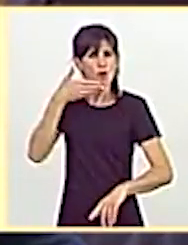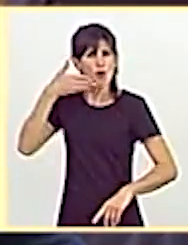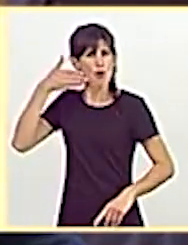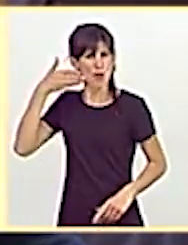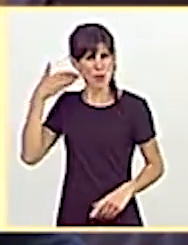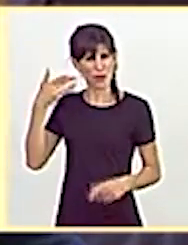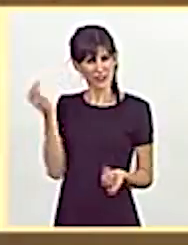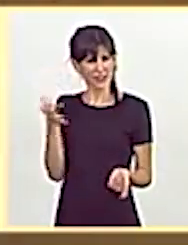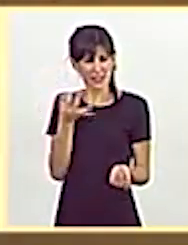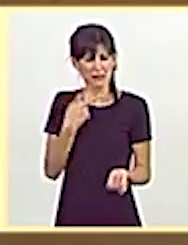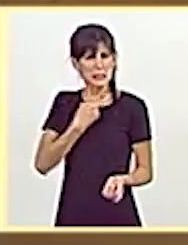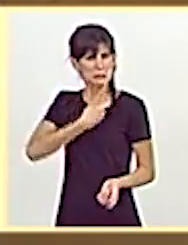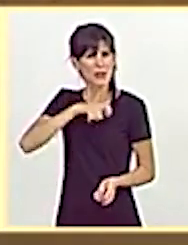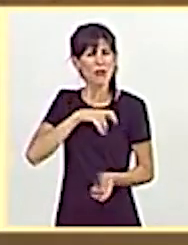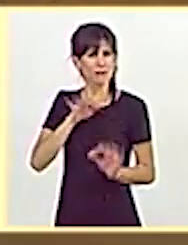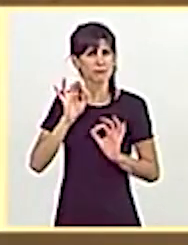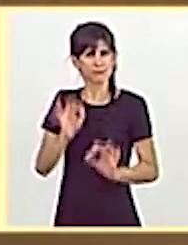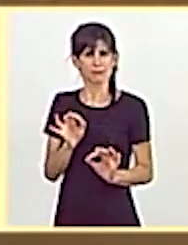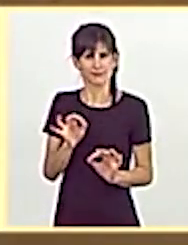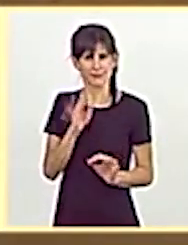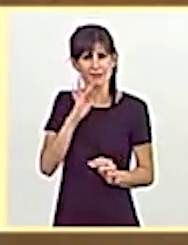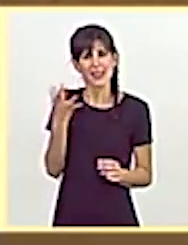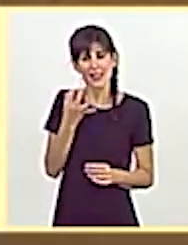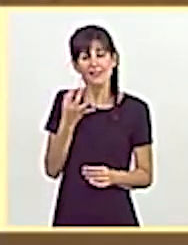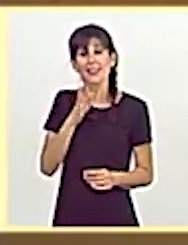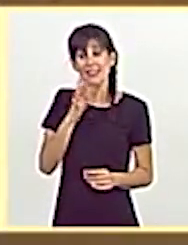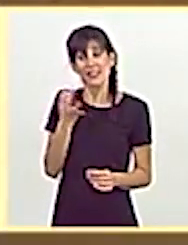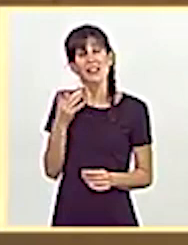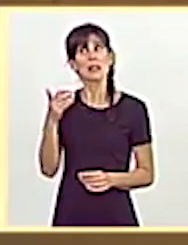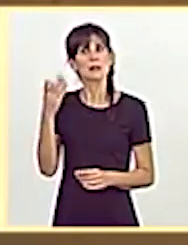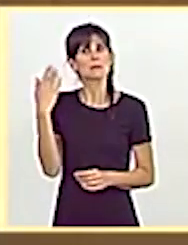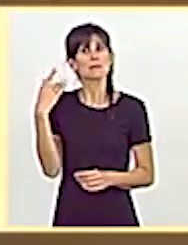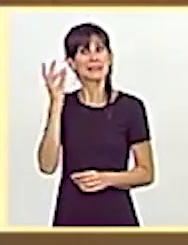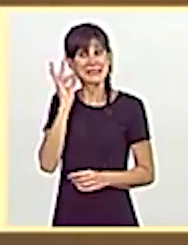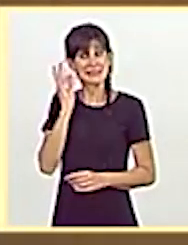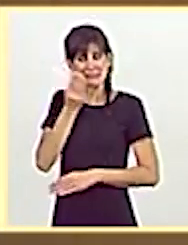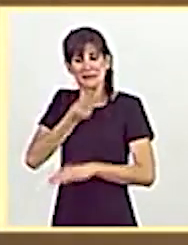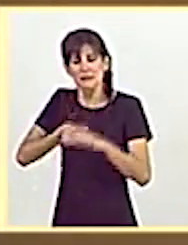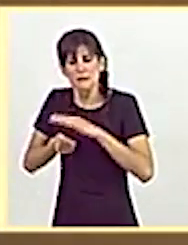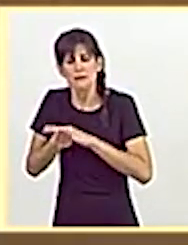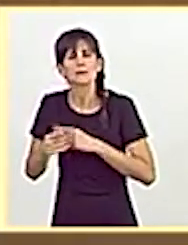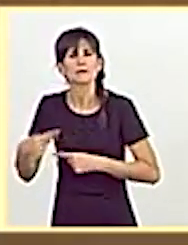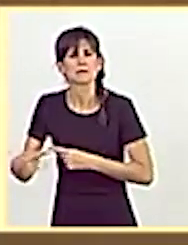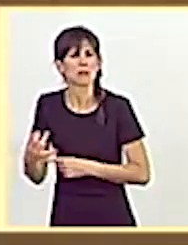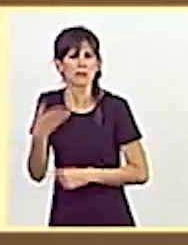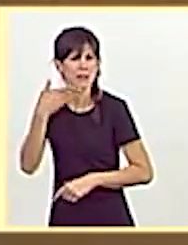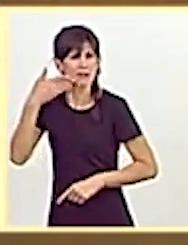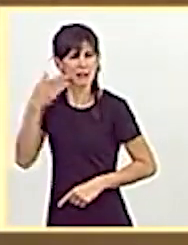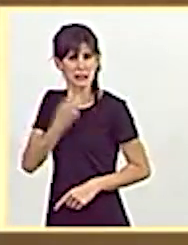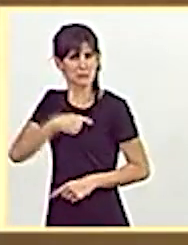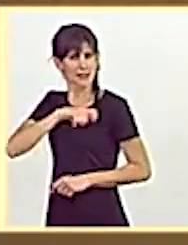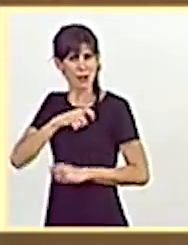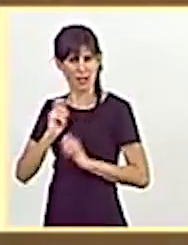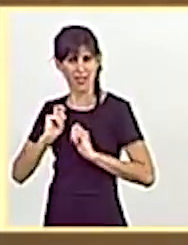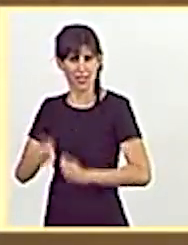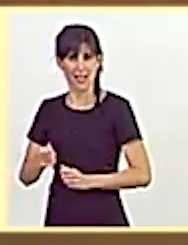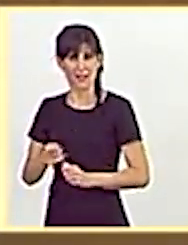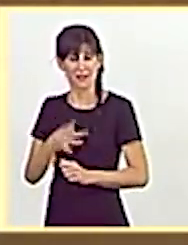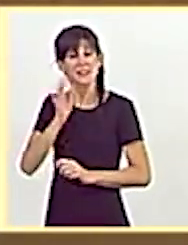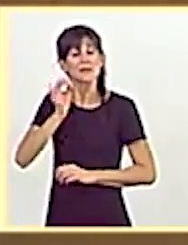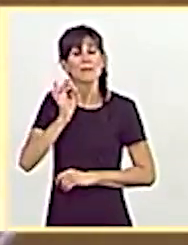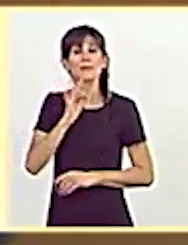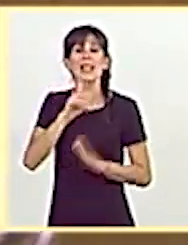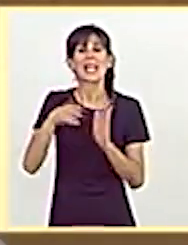la dignidad de ser españoles, de ellas, de haber sido y de ser españolas y de sus descendientes. Y es verdad que la ley del